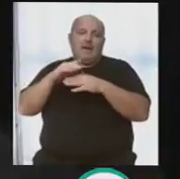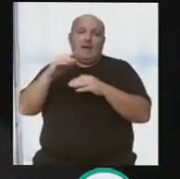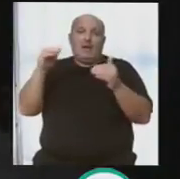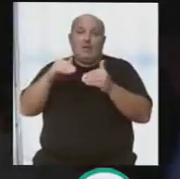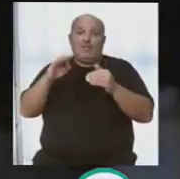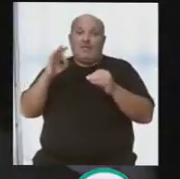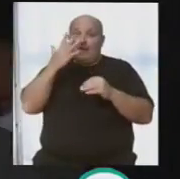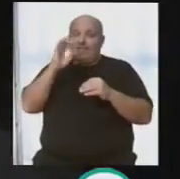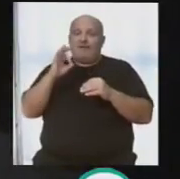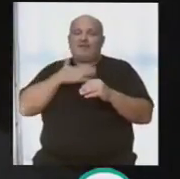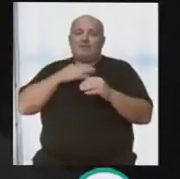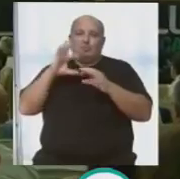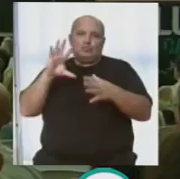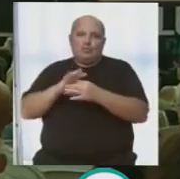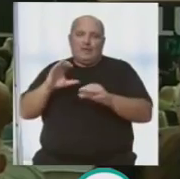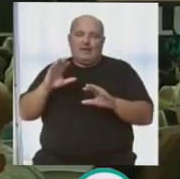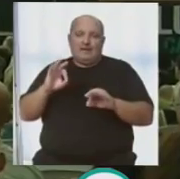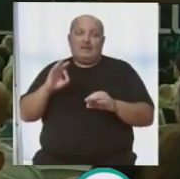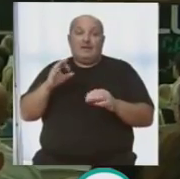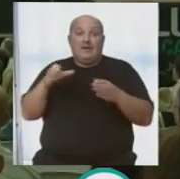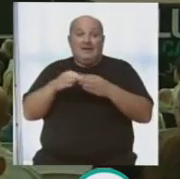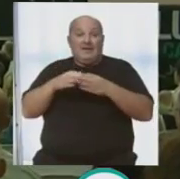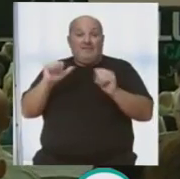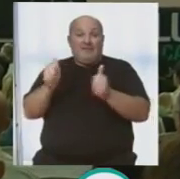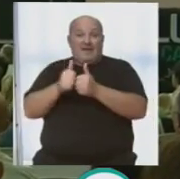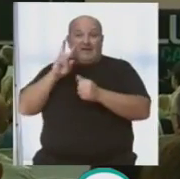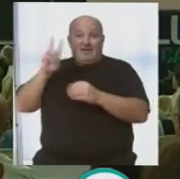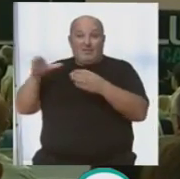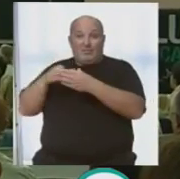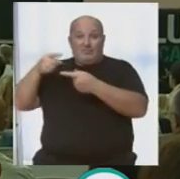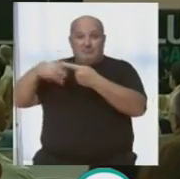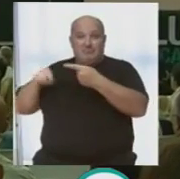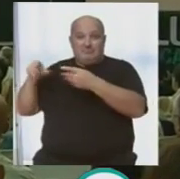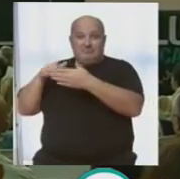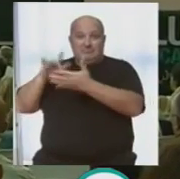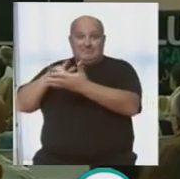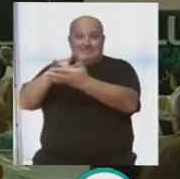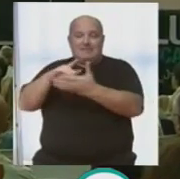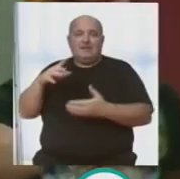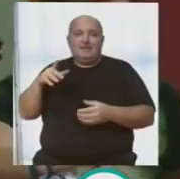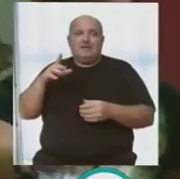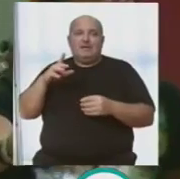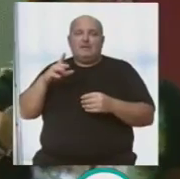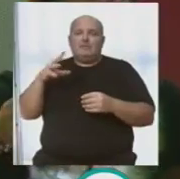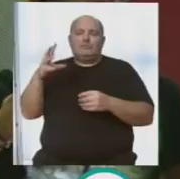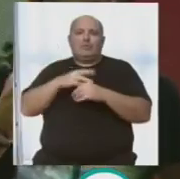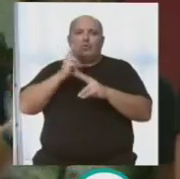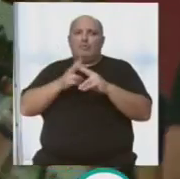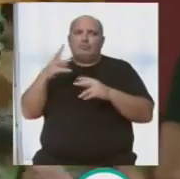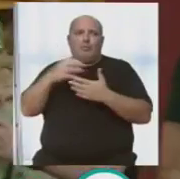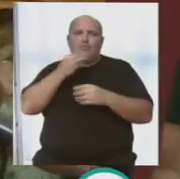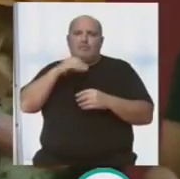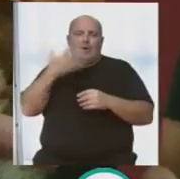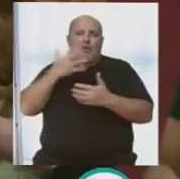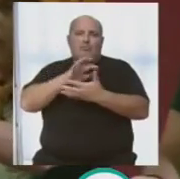jueves de carnaval sea del nazareno. Las comparsas finalistas, los mafiosos, el perro andalú y los prisioneros dieron lo mejor de